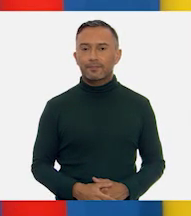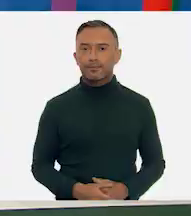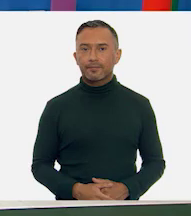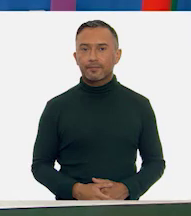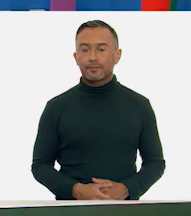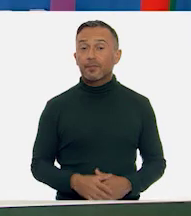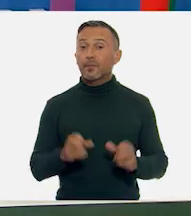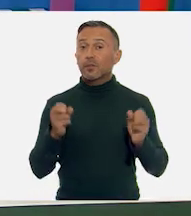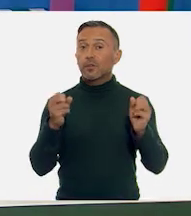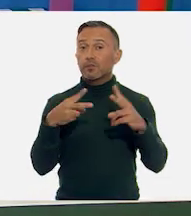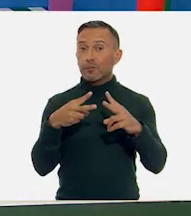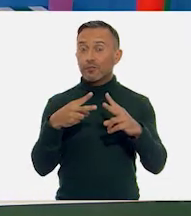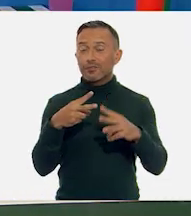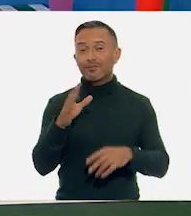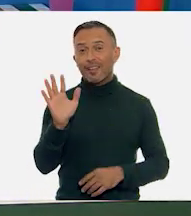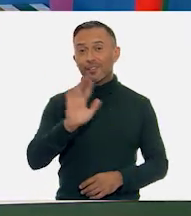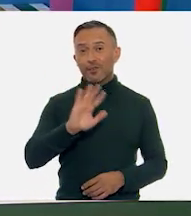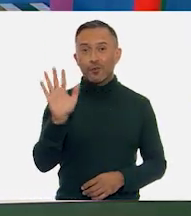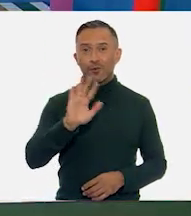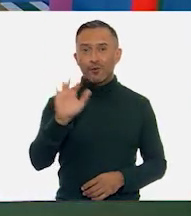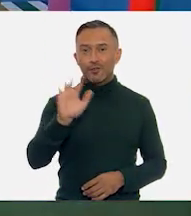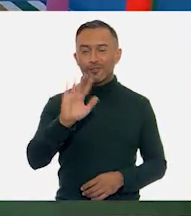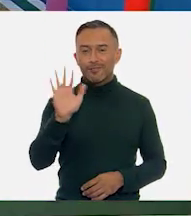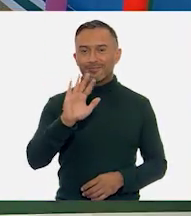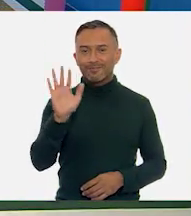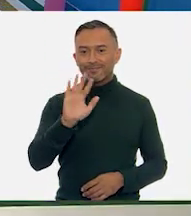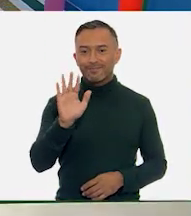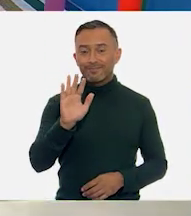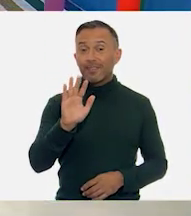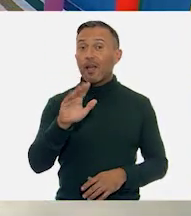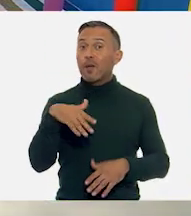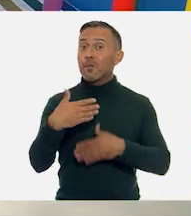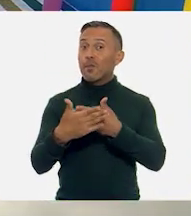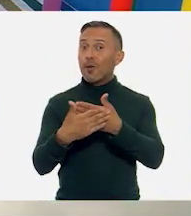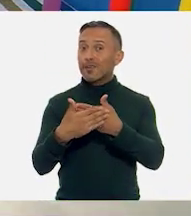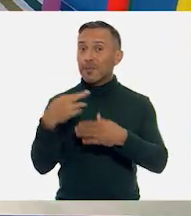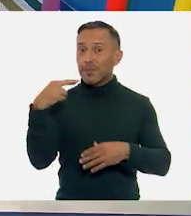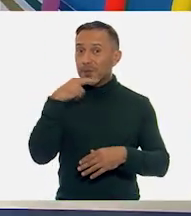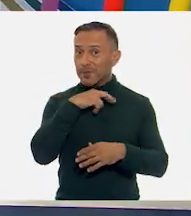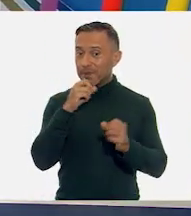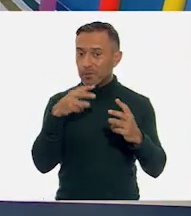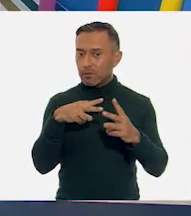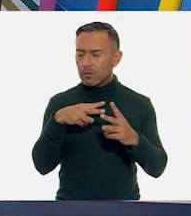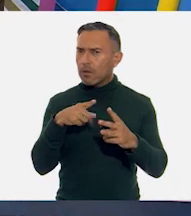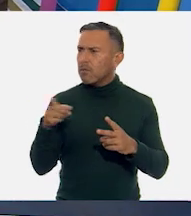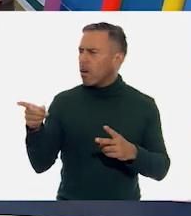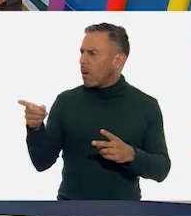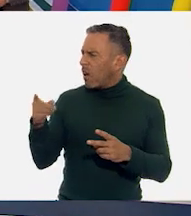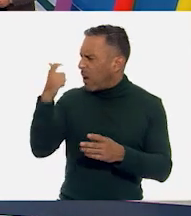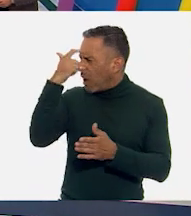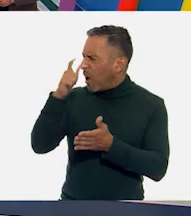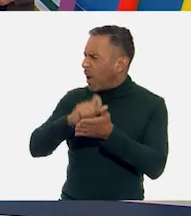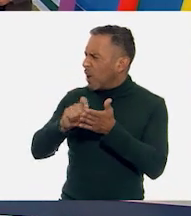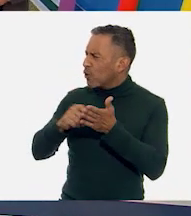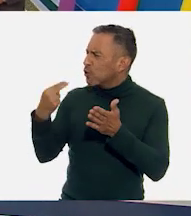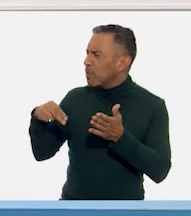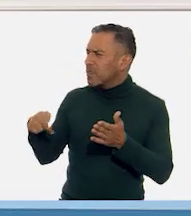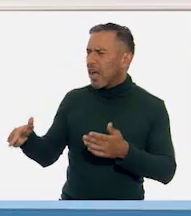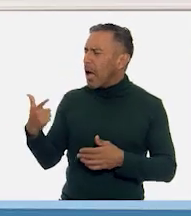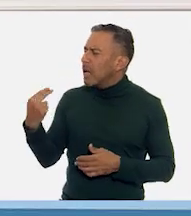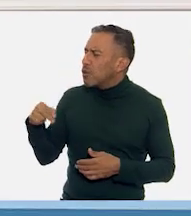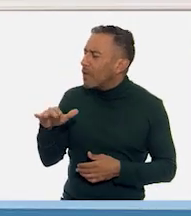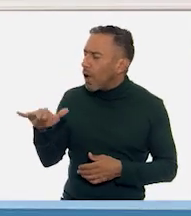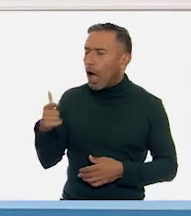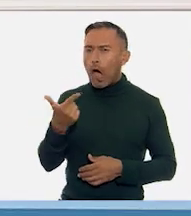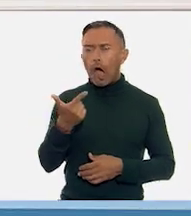Nos vemos. Adiós. Adiós. Hasta la próxima. ¿Cómo se llamaba el autor entonces? Goro, goro, goro.